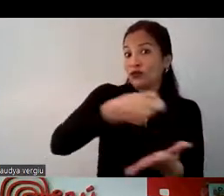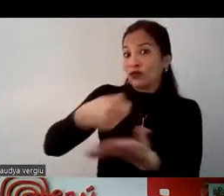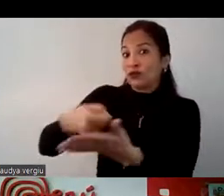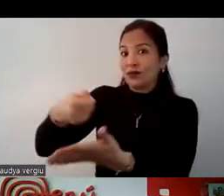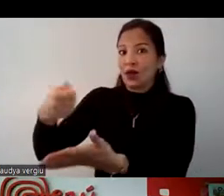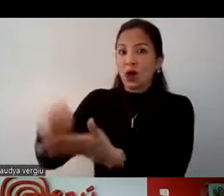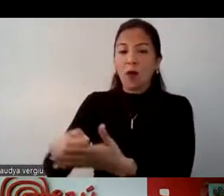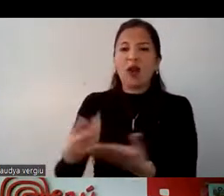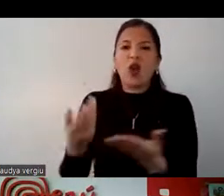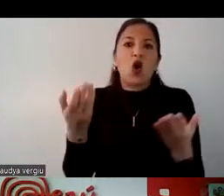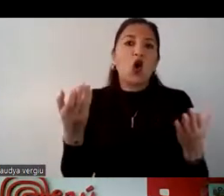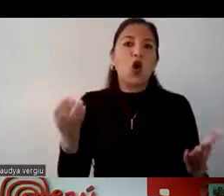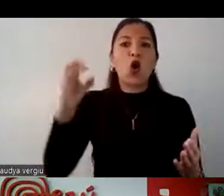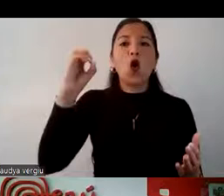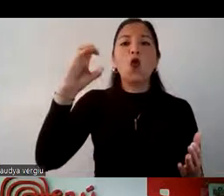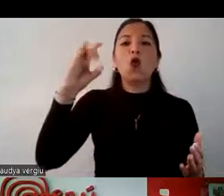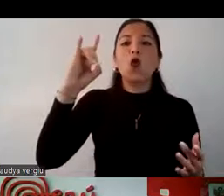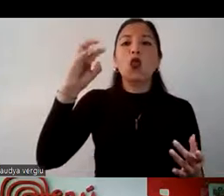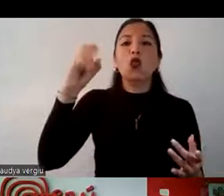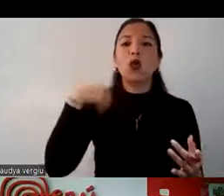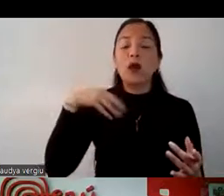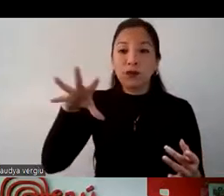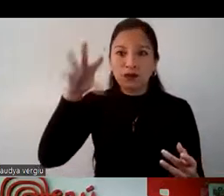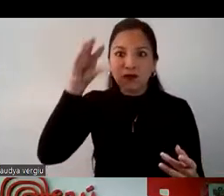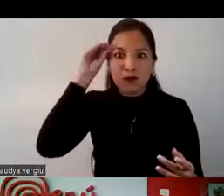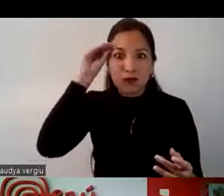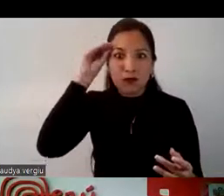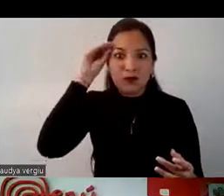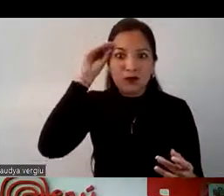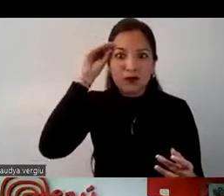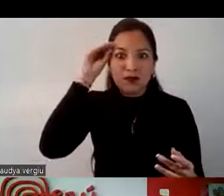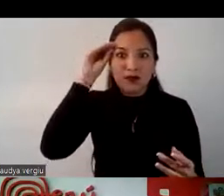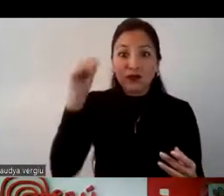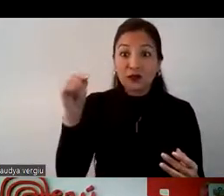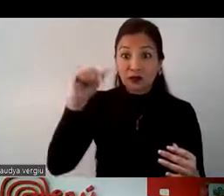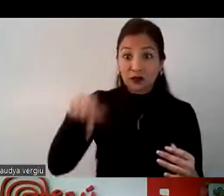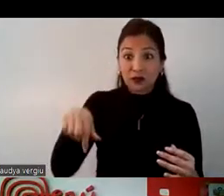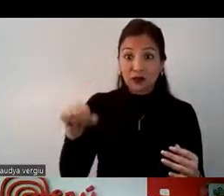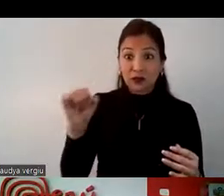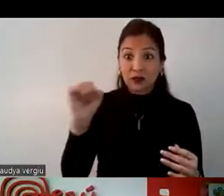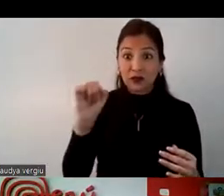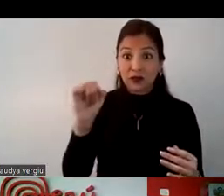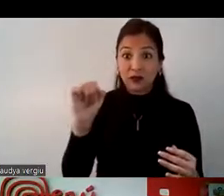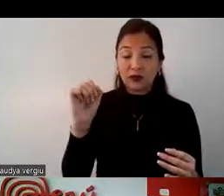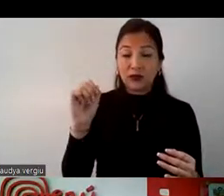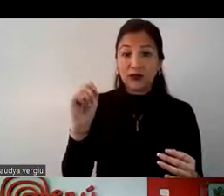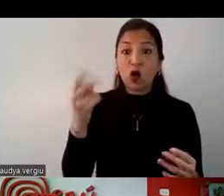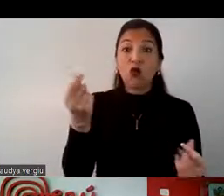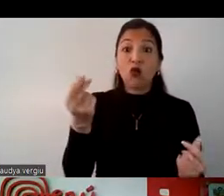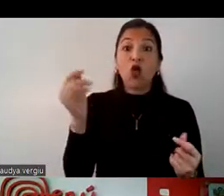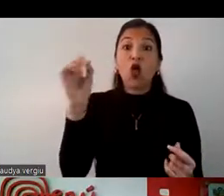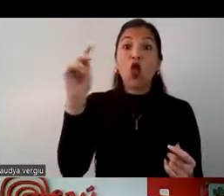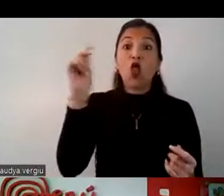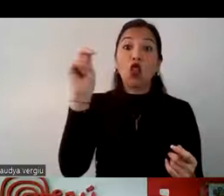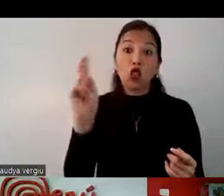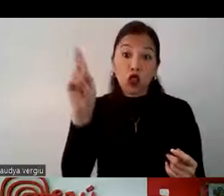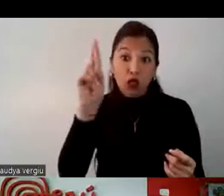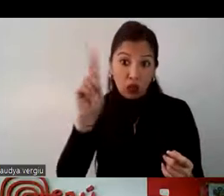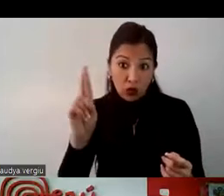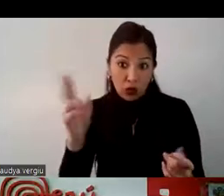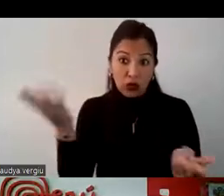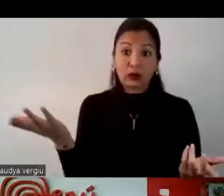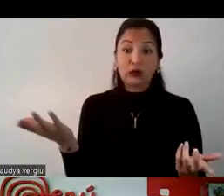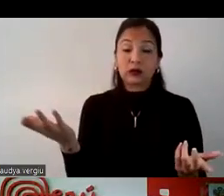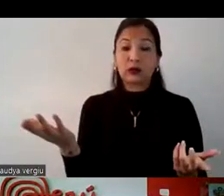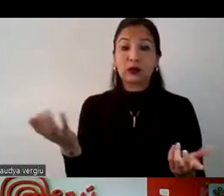turismo cultural. También el turismo de compras es muy importante. Aquí en Ecuador, pues, utilizamos el dólar en toda en todo Ecuador, utilizamos